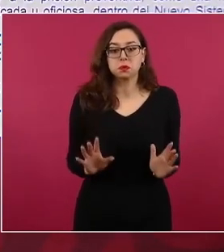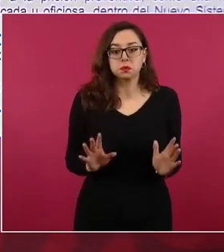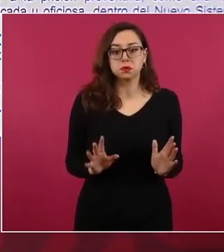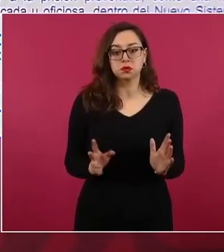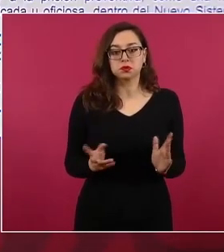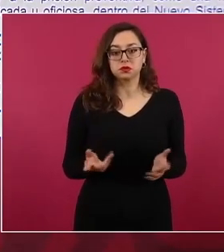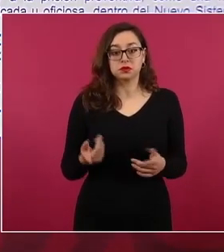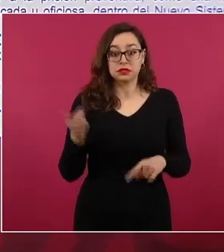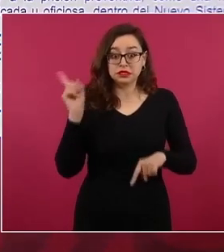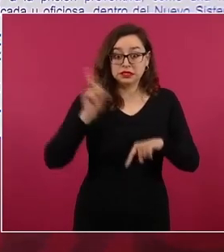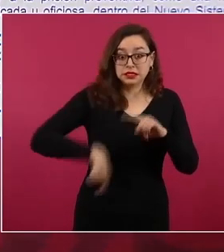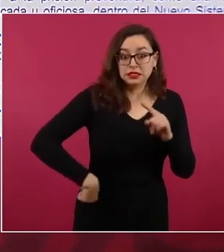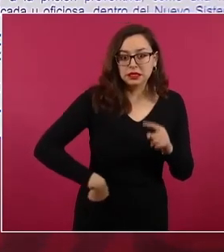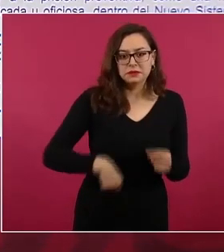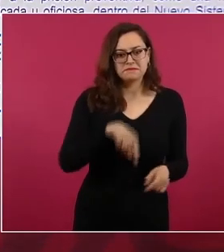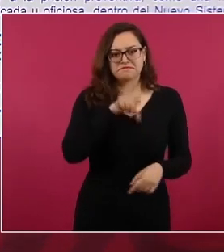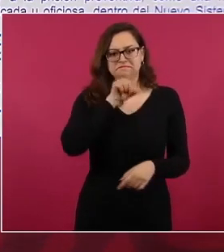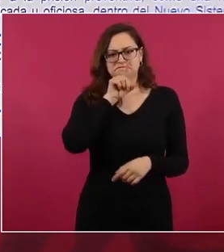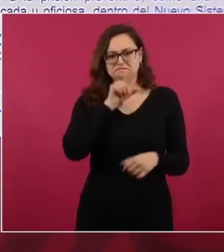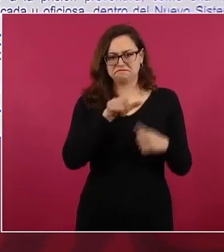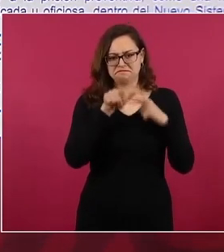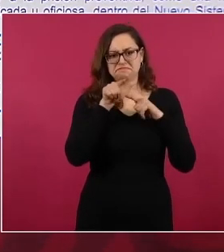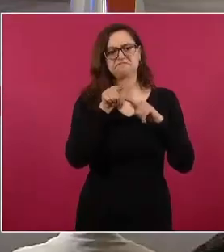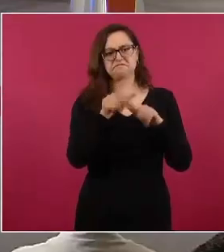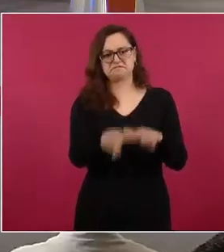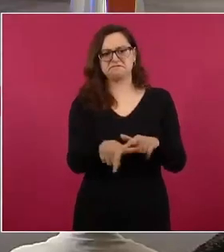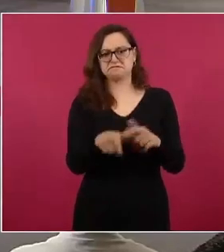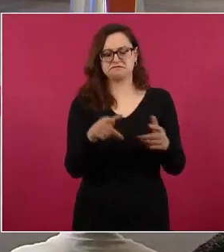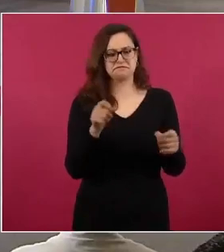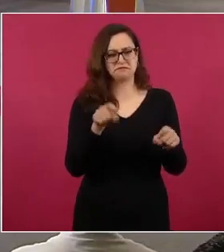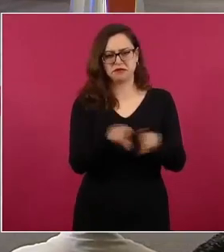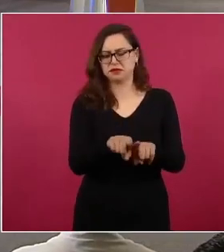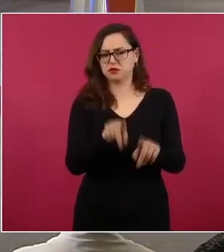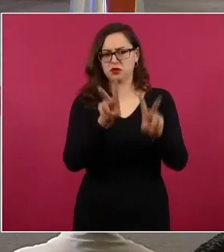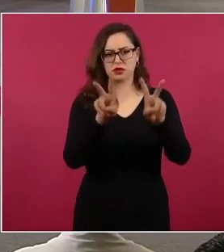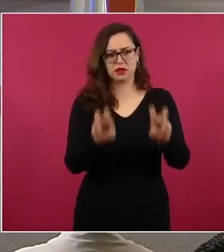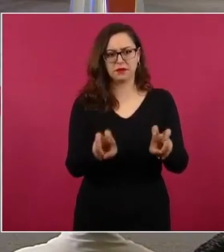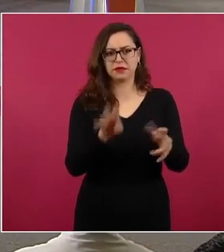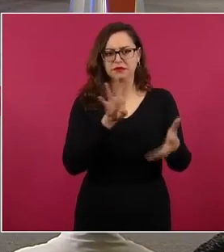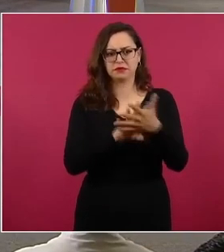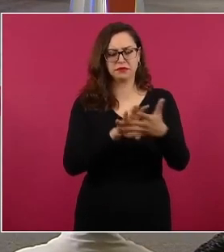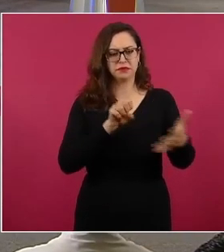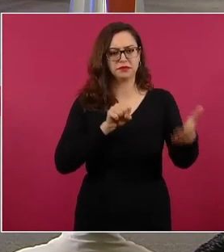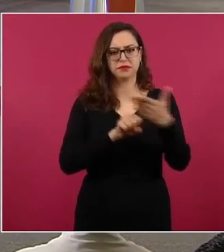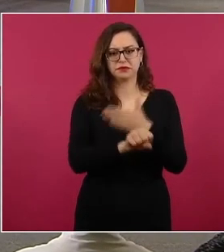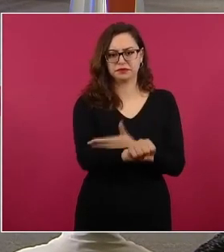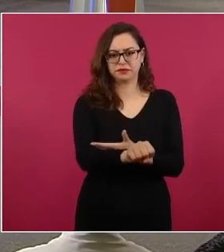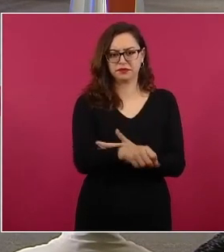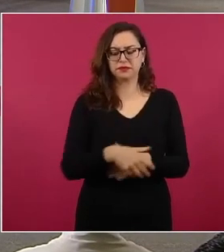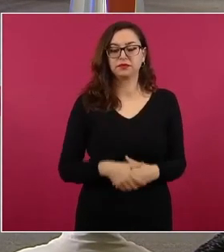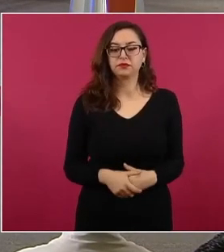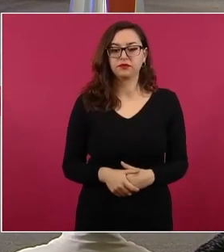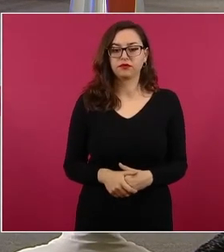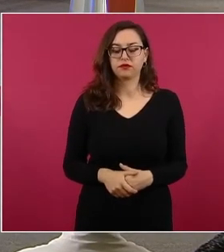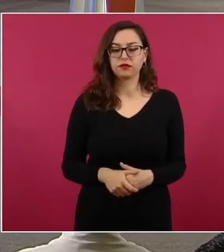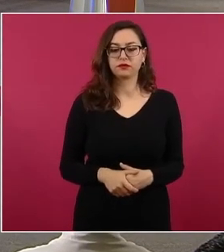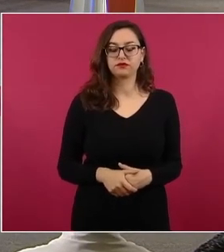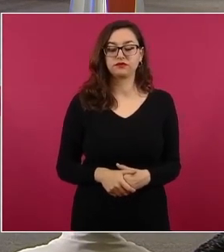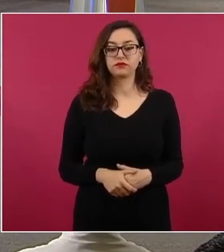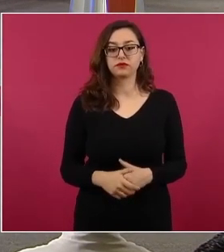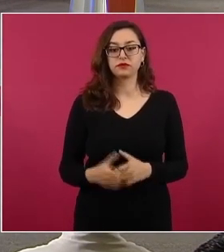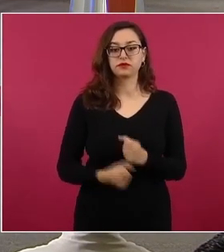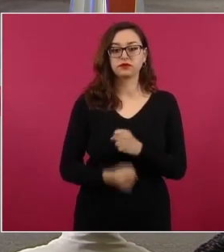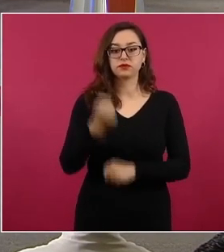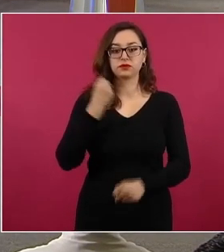ameritaran esta figura de la prisión preventiva oficiosa. Esta reforma se aprobó en el